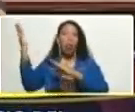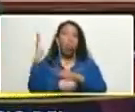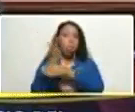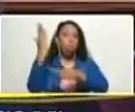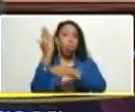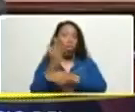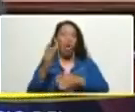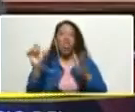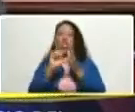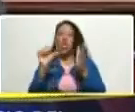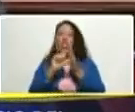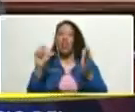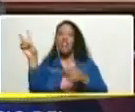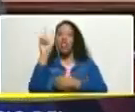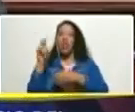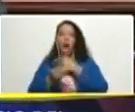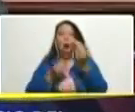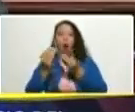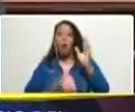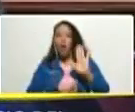imperio ¿dónde estaría Venezuela hoy?